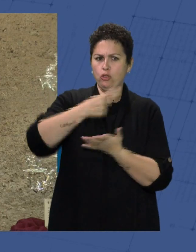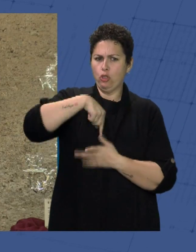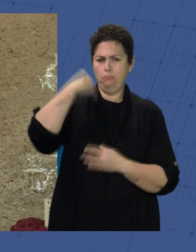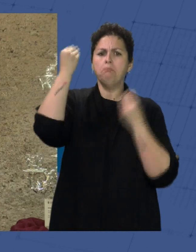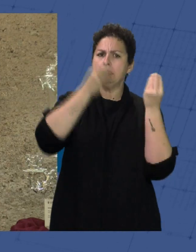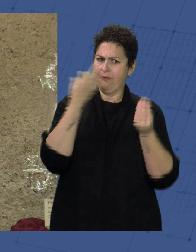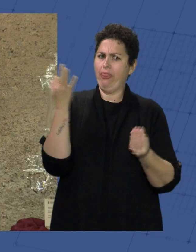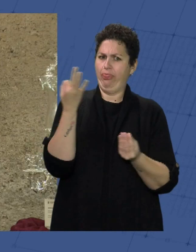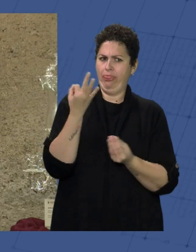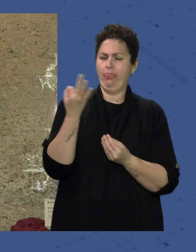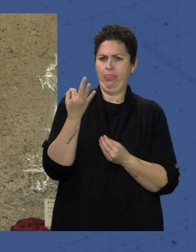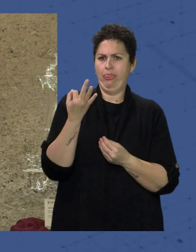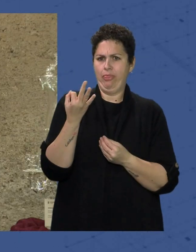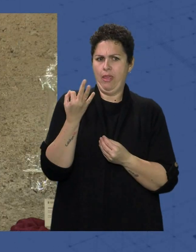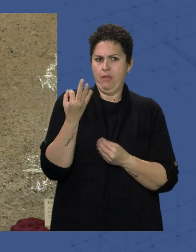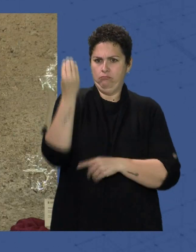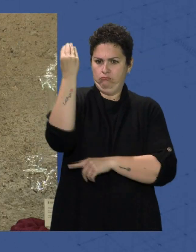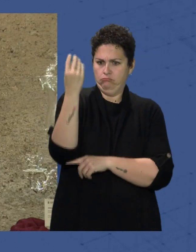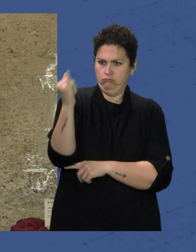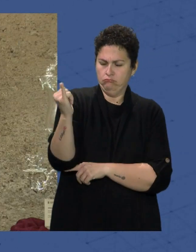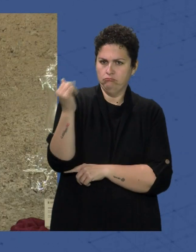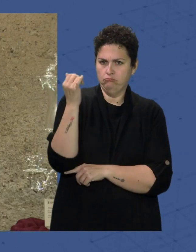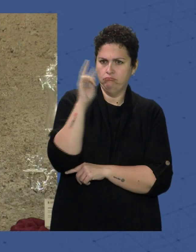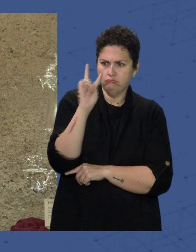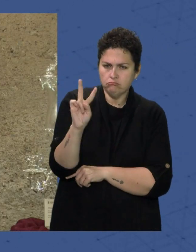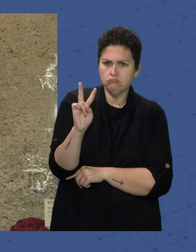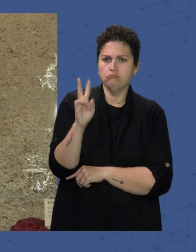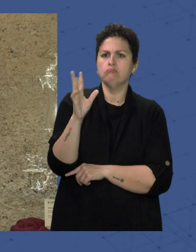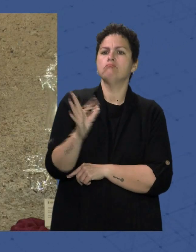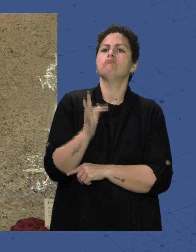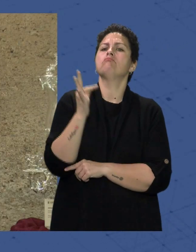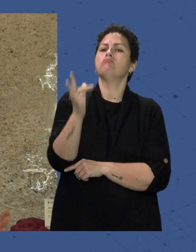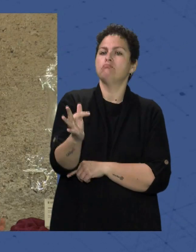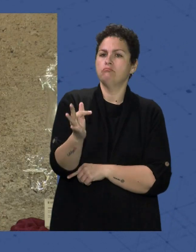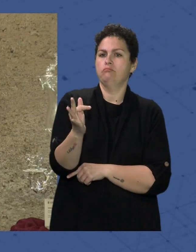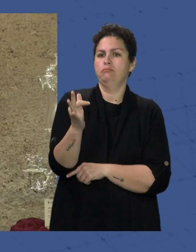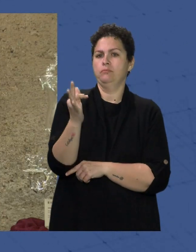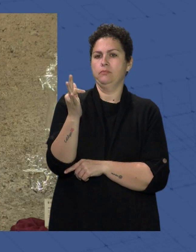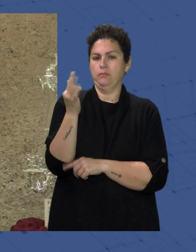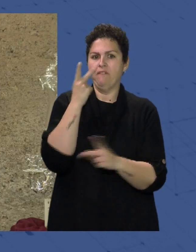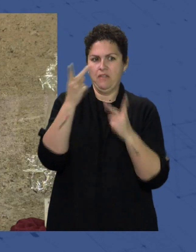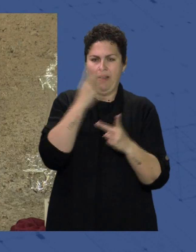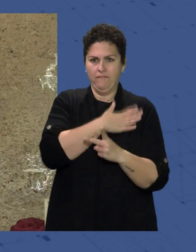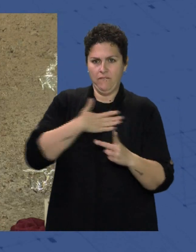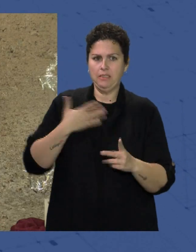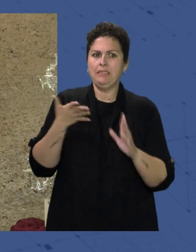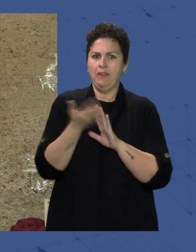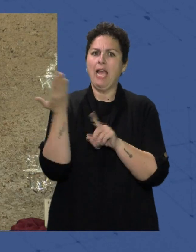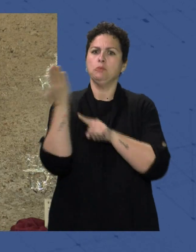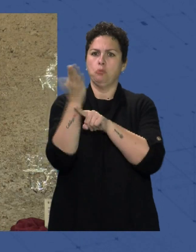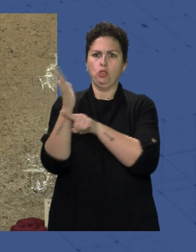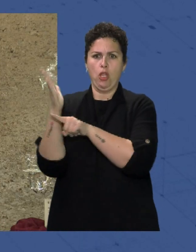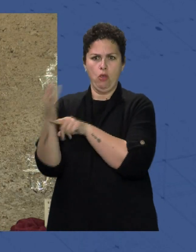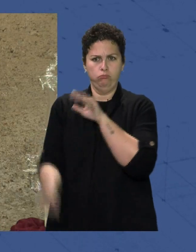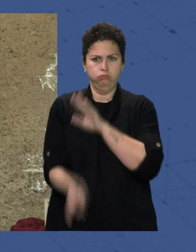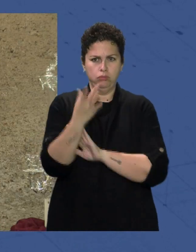tenían que tener su lugar Y con ello, con fruto de darle esa visibilidad, es que nace esta exposición Y además nace